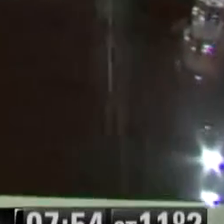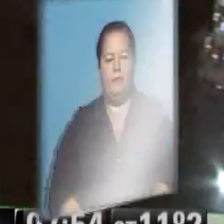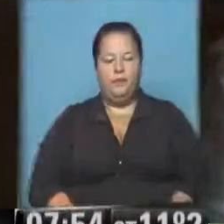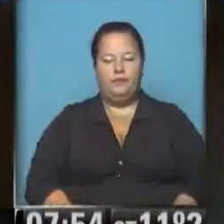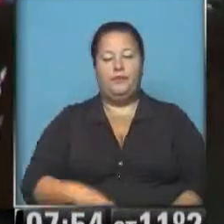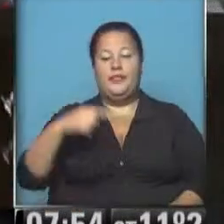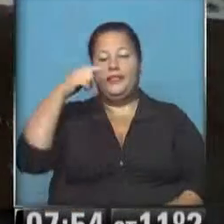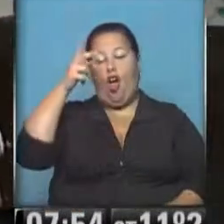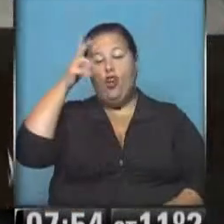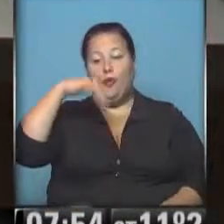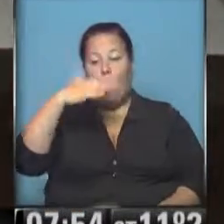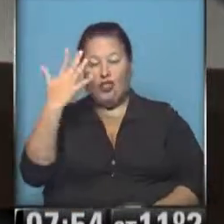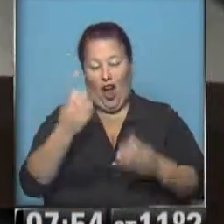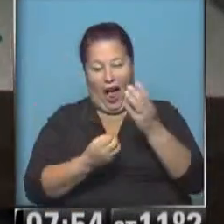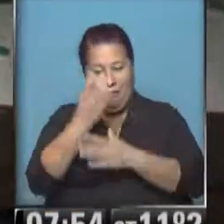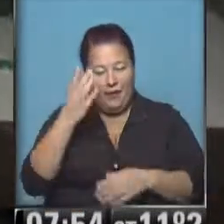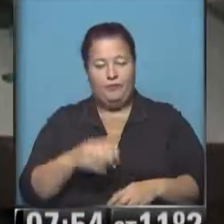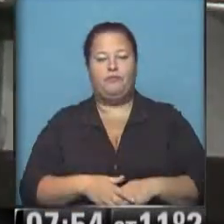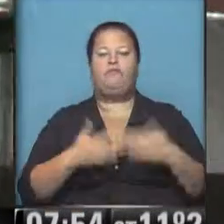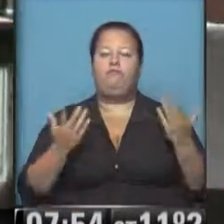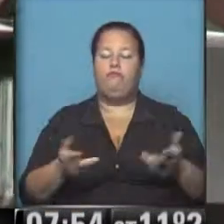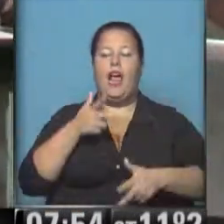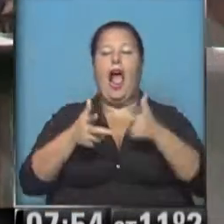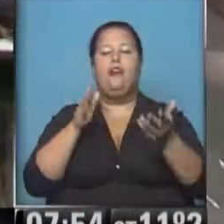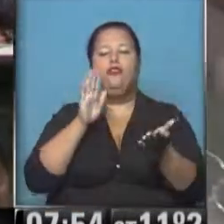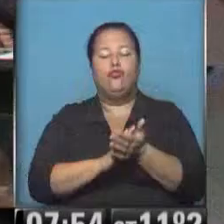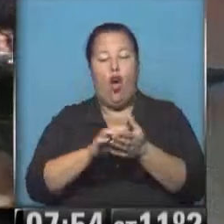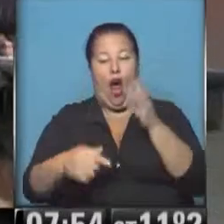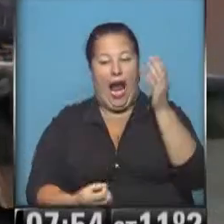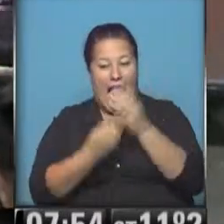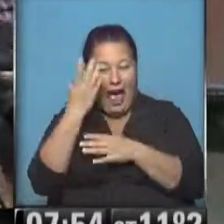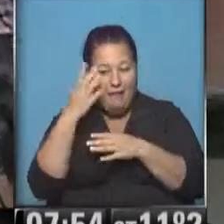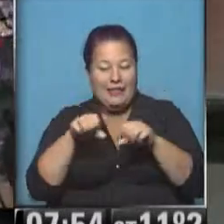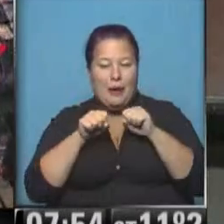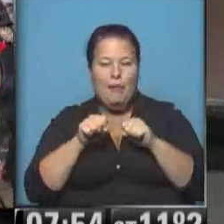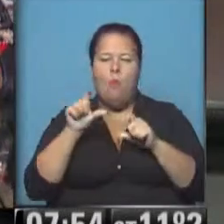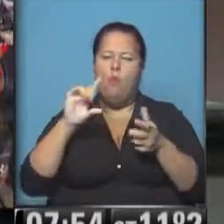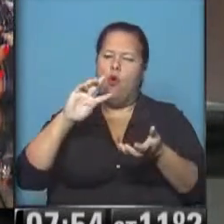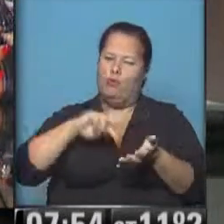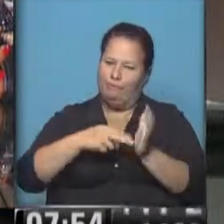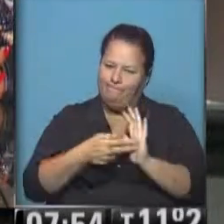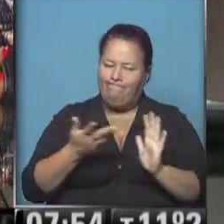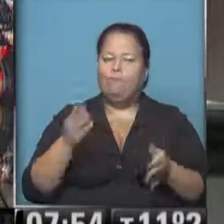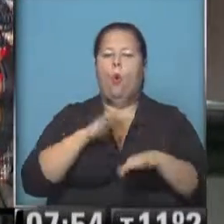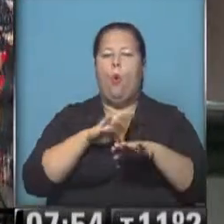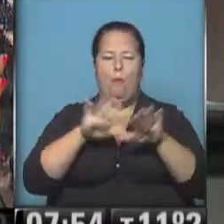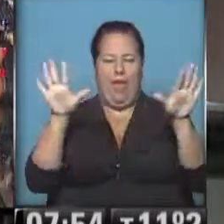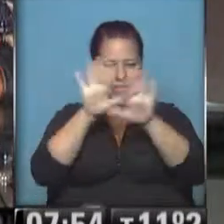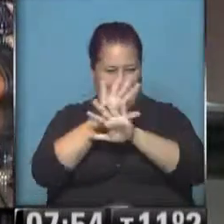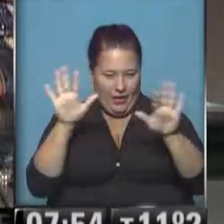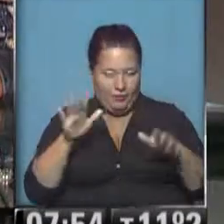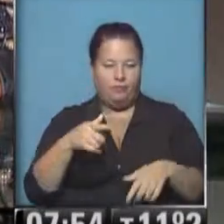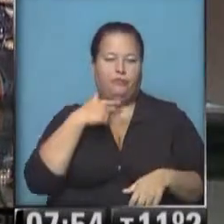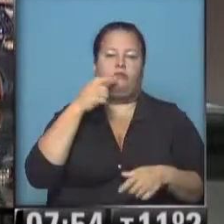7 de la mañana, 54 minutos. Bueno, hablamos de esta mañana que empezó algo complicada por la niebla,